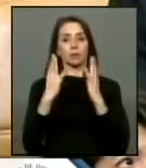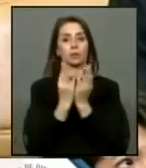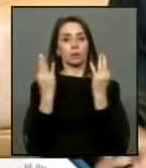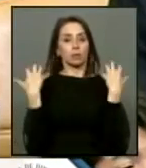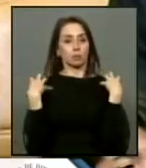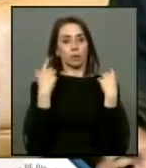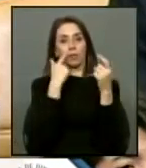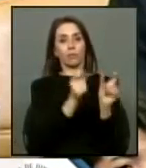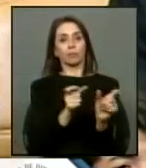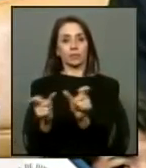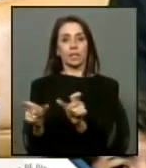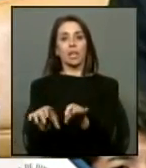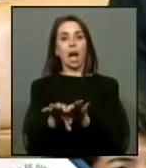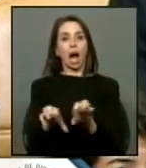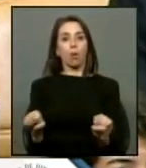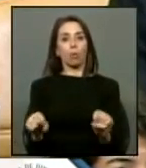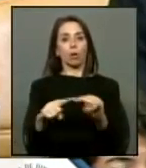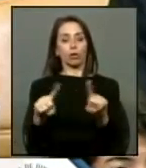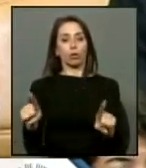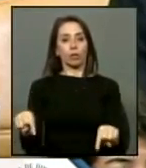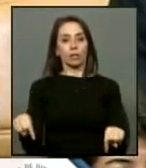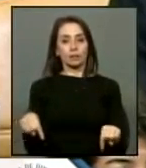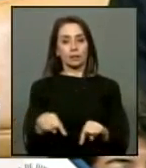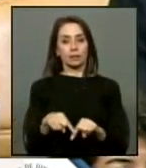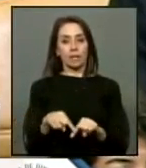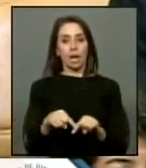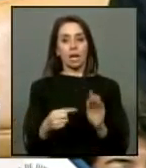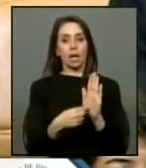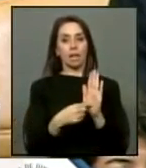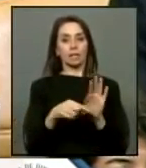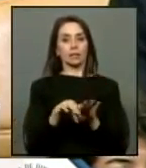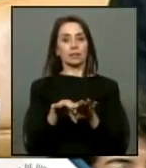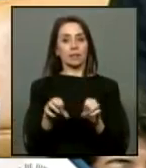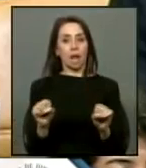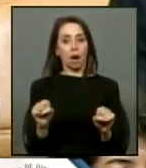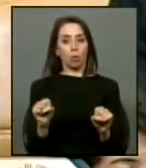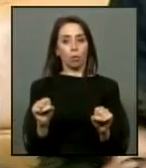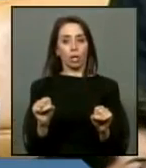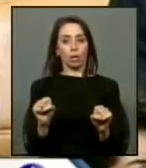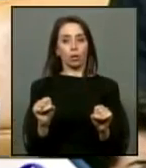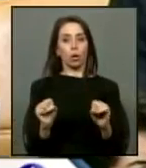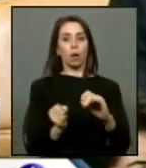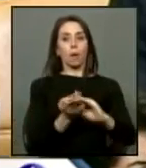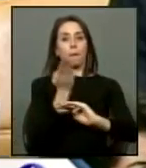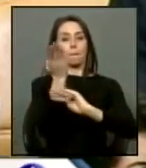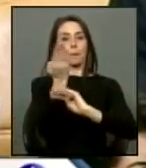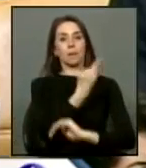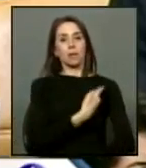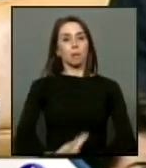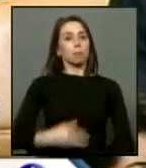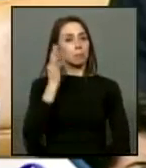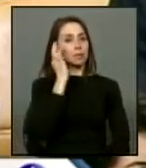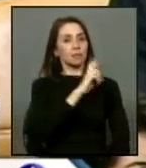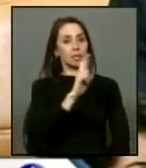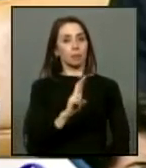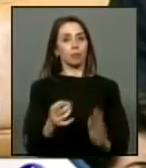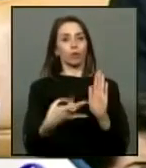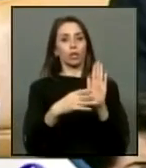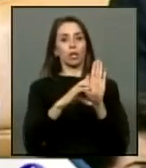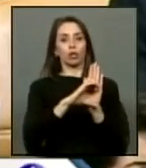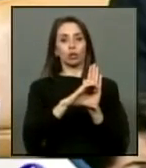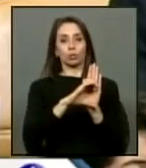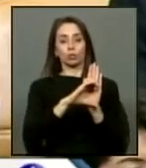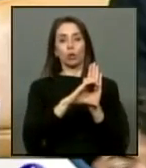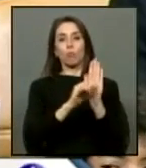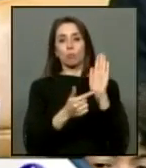fiscalizadora mediante acuerdos de la sala este acuerdo conduce a pedirle a la presidenta de la república que violen la constitución política